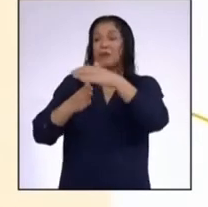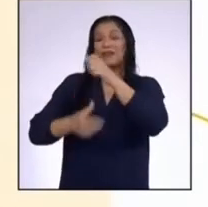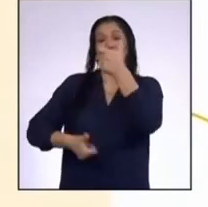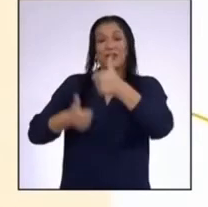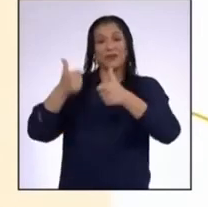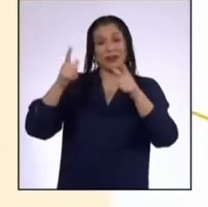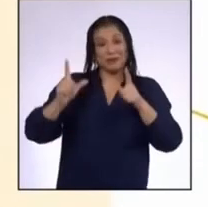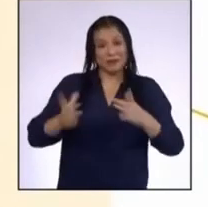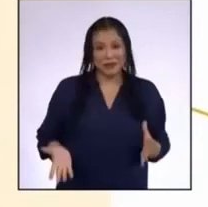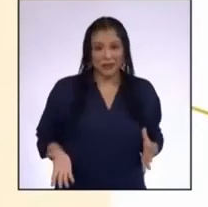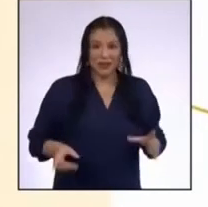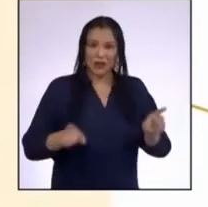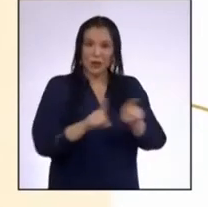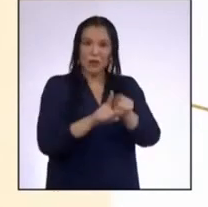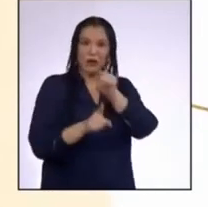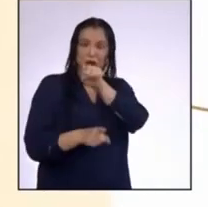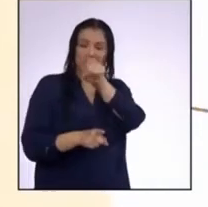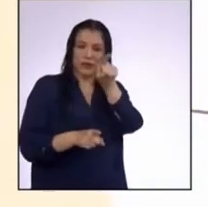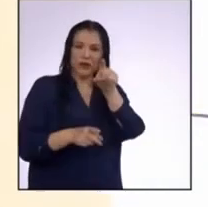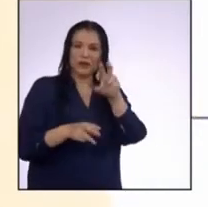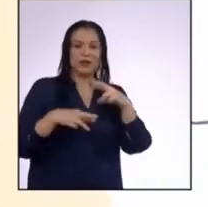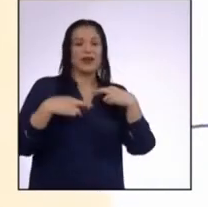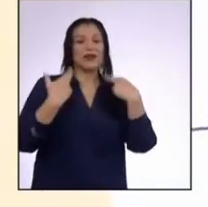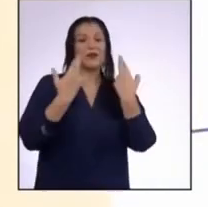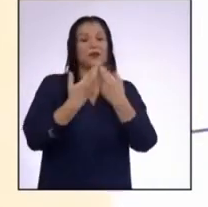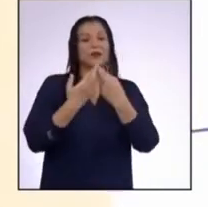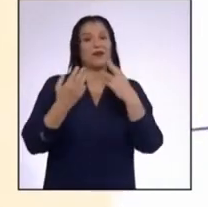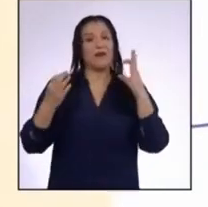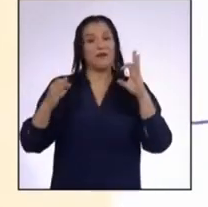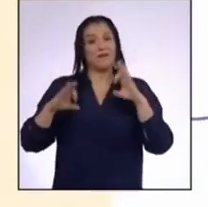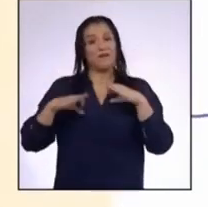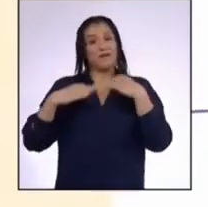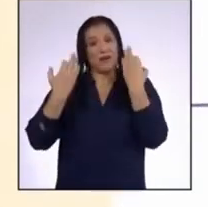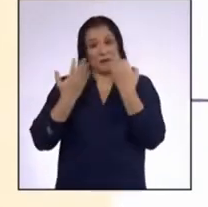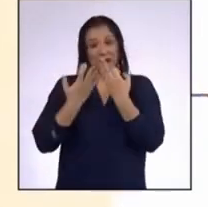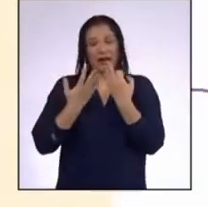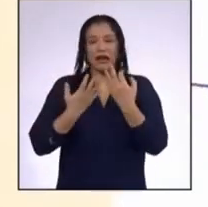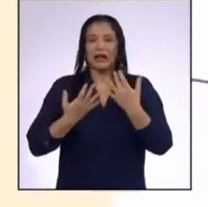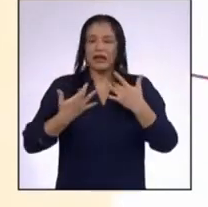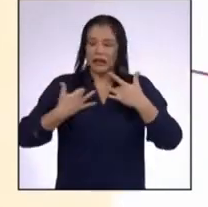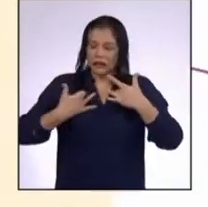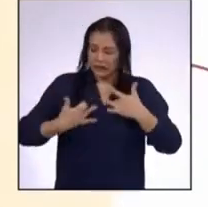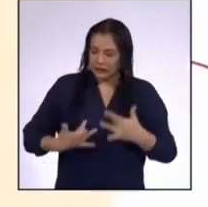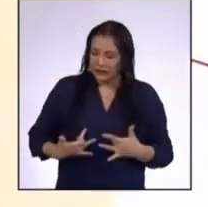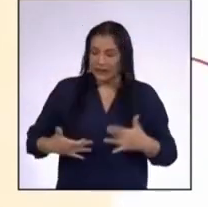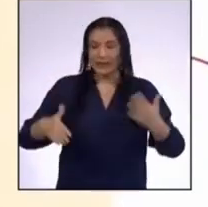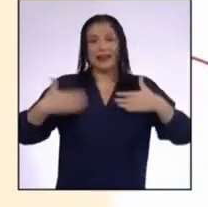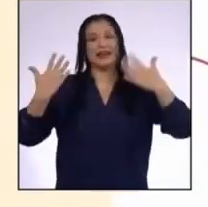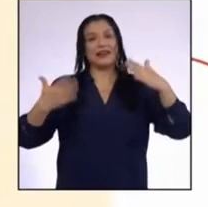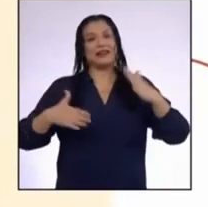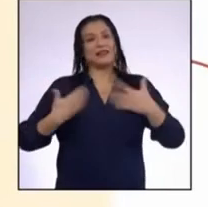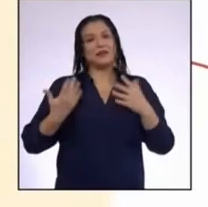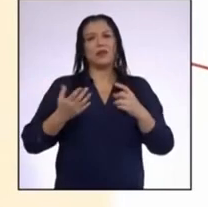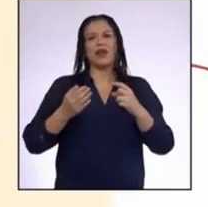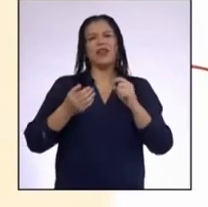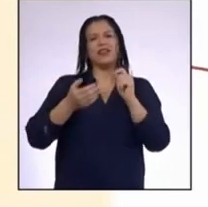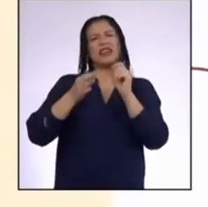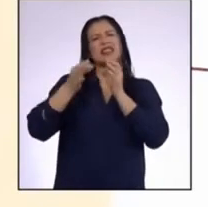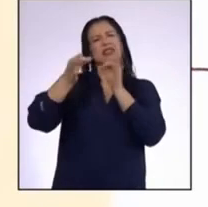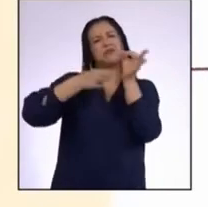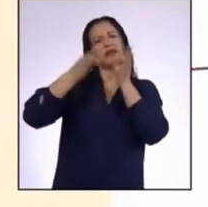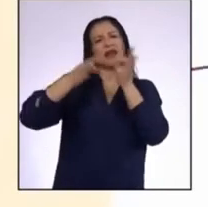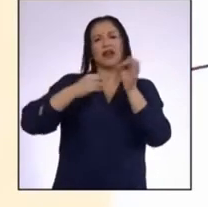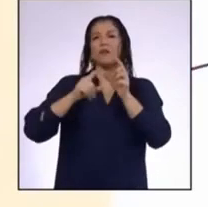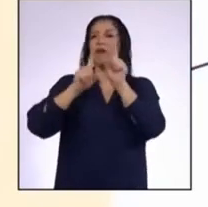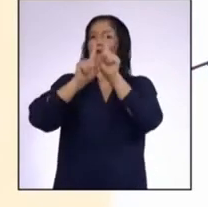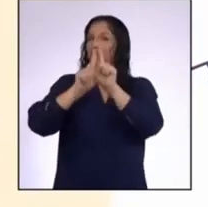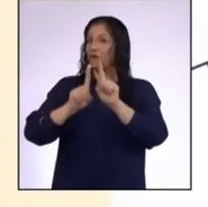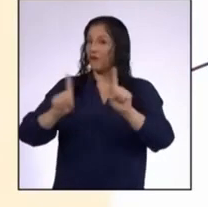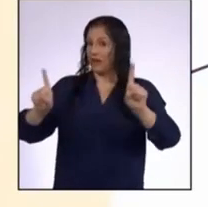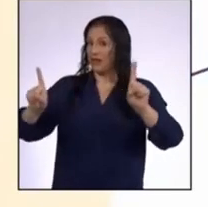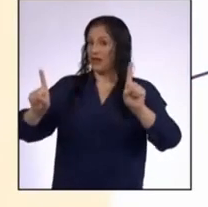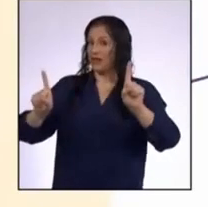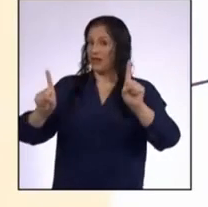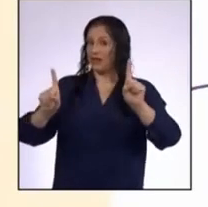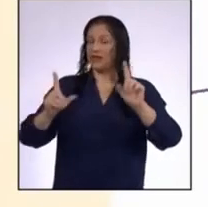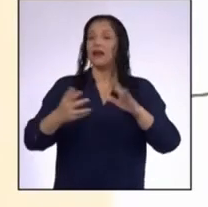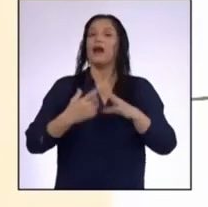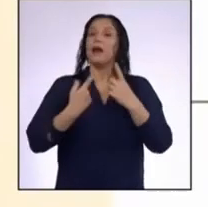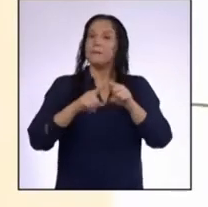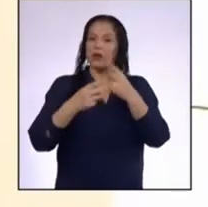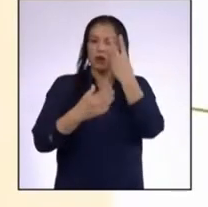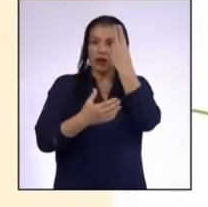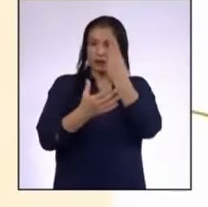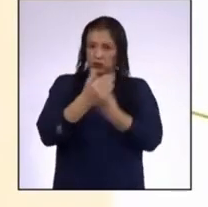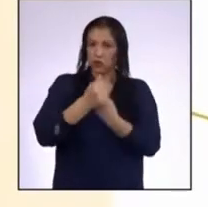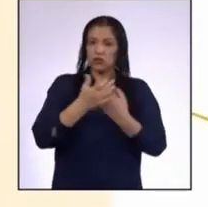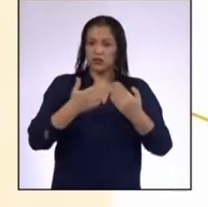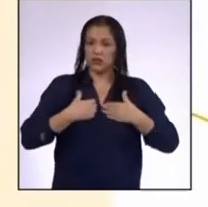Como ustedes cuando tienen una reunión familiar La tristeza y la alegría se pueden describir como contrarias Sin embargo, las